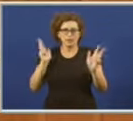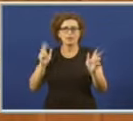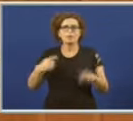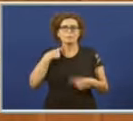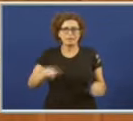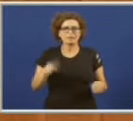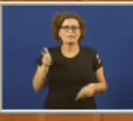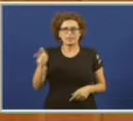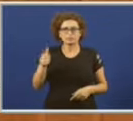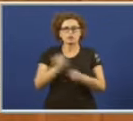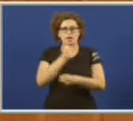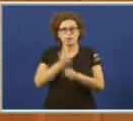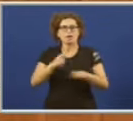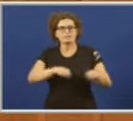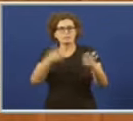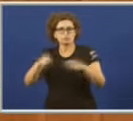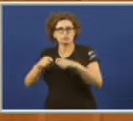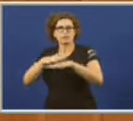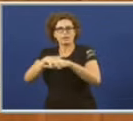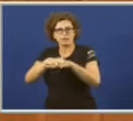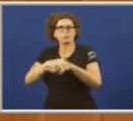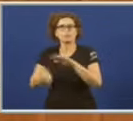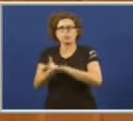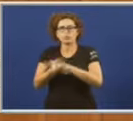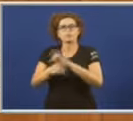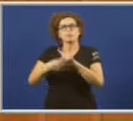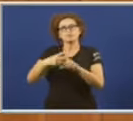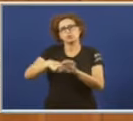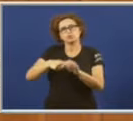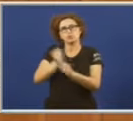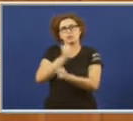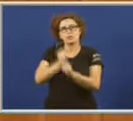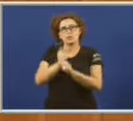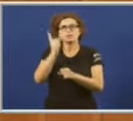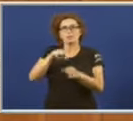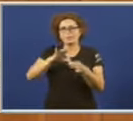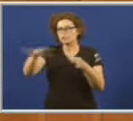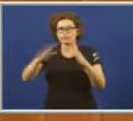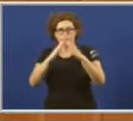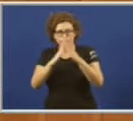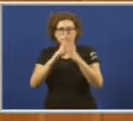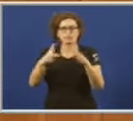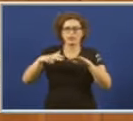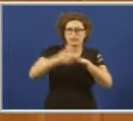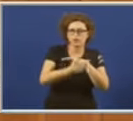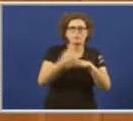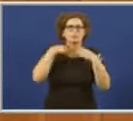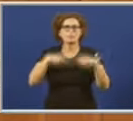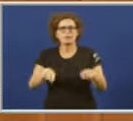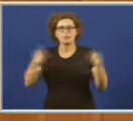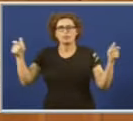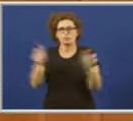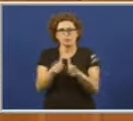laborais, da destrucción de tecido productivo e postos de traballo, dos desafiuzamentos, os recortes, a perda de